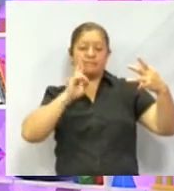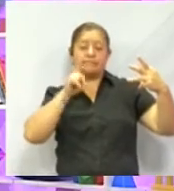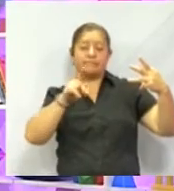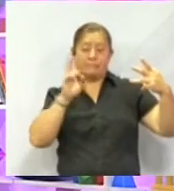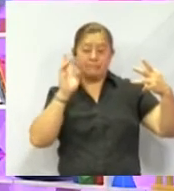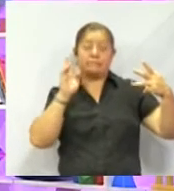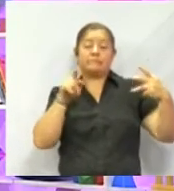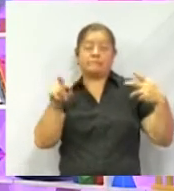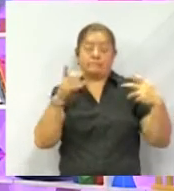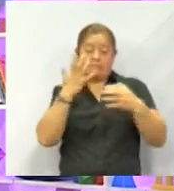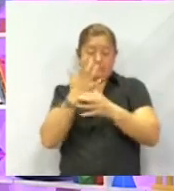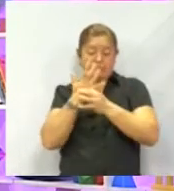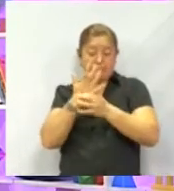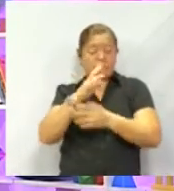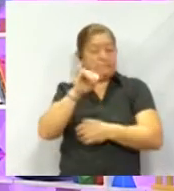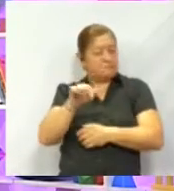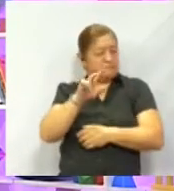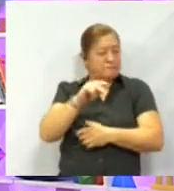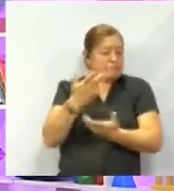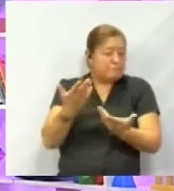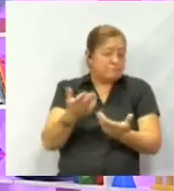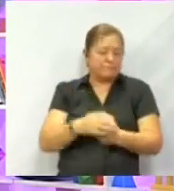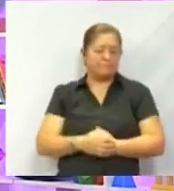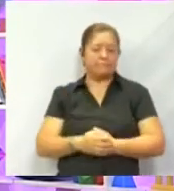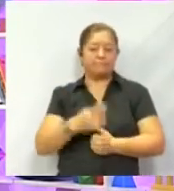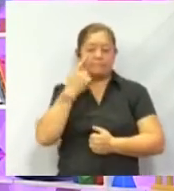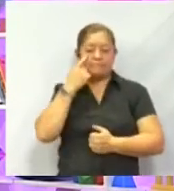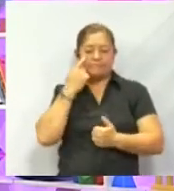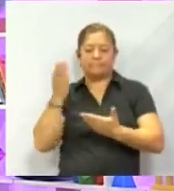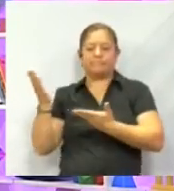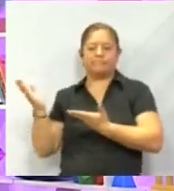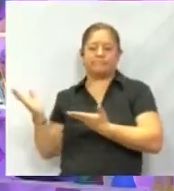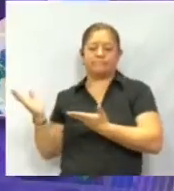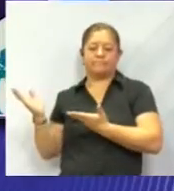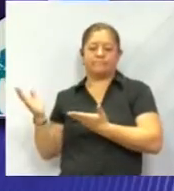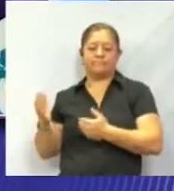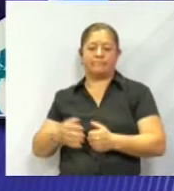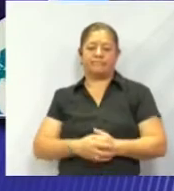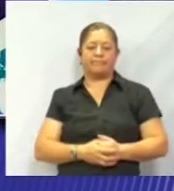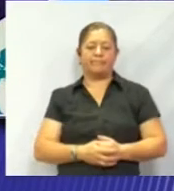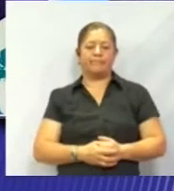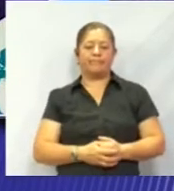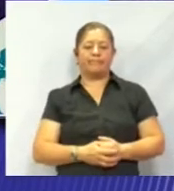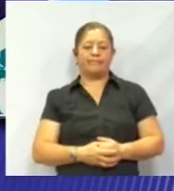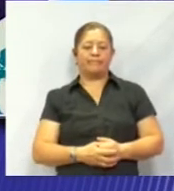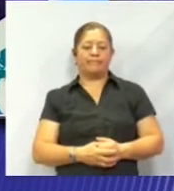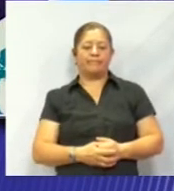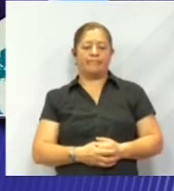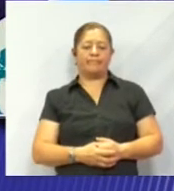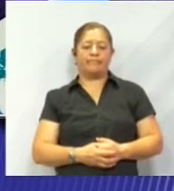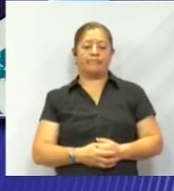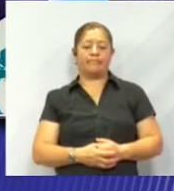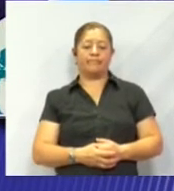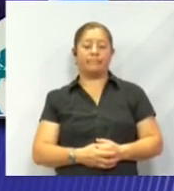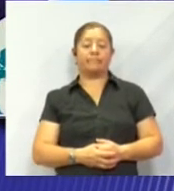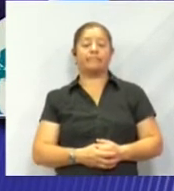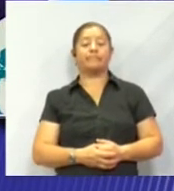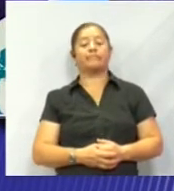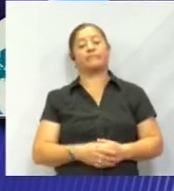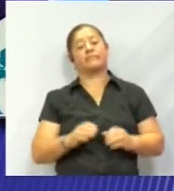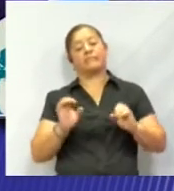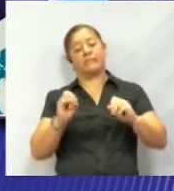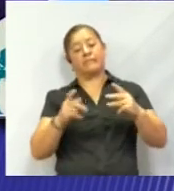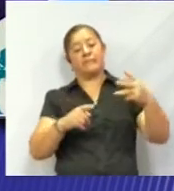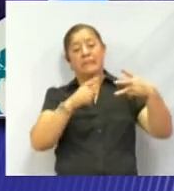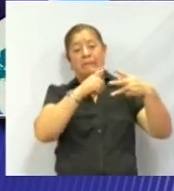comprobar las respuestas, ¿te parece? Veamos la imagen en pantalla. Sí. Vamos a ver. Ok. En la